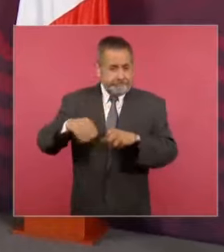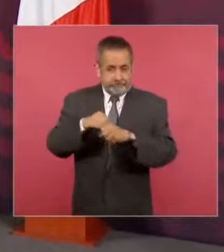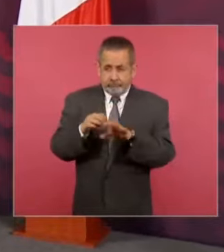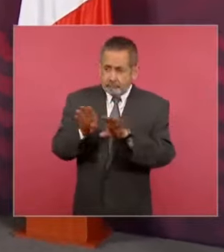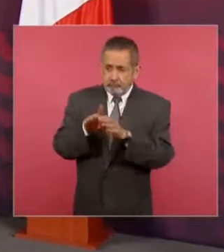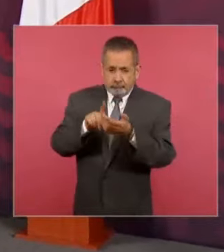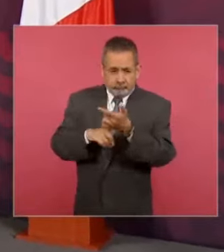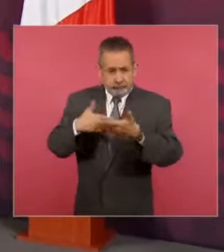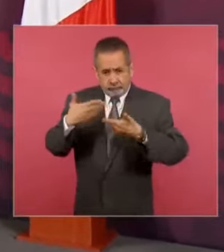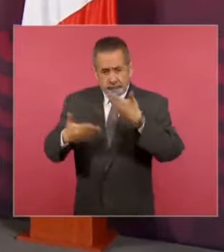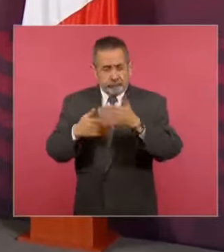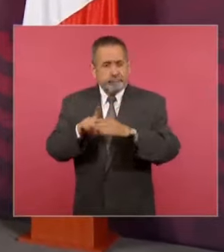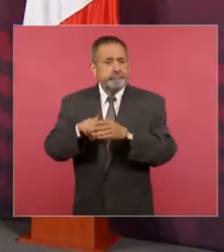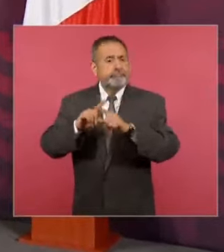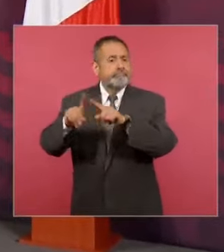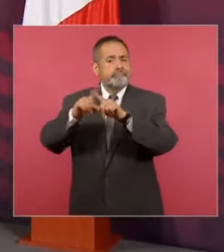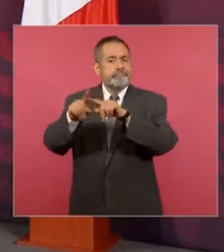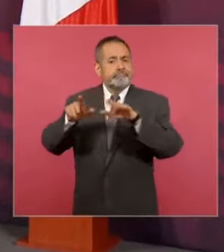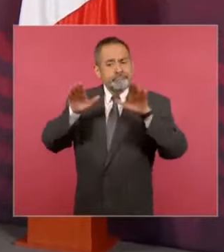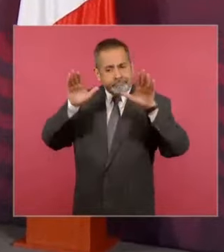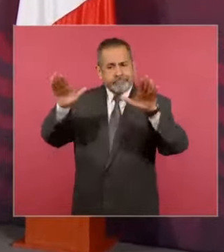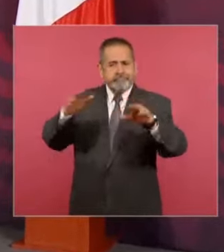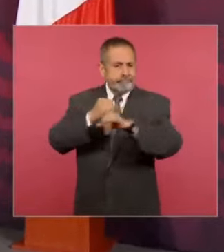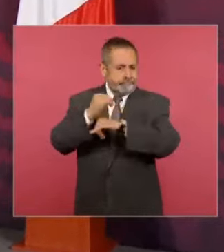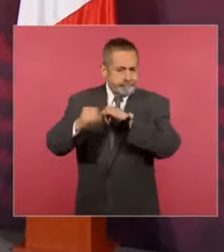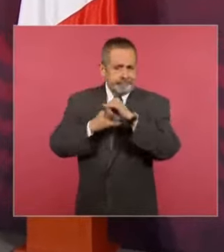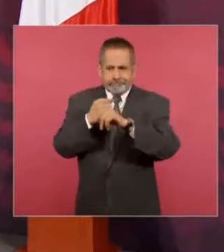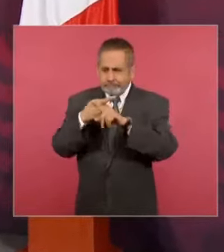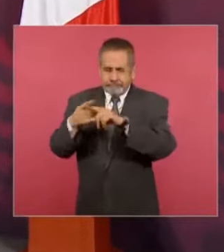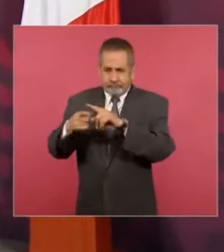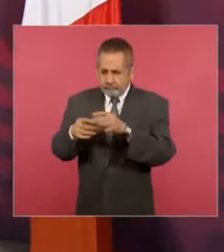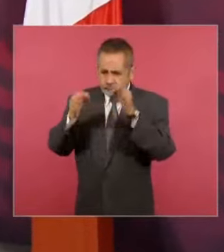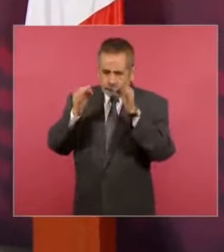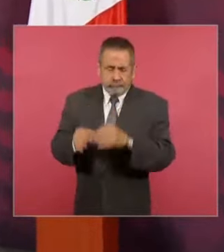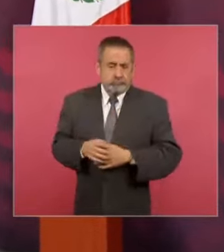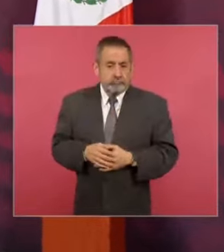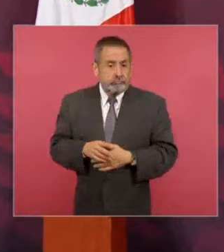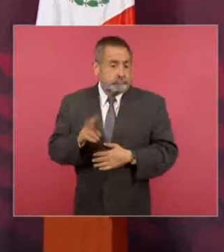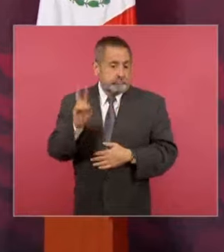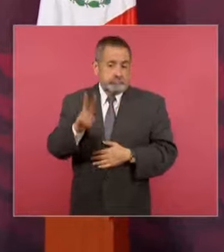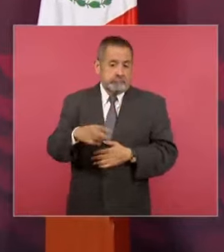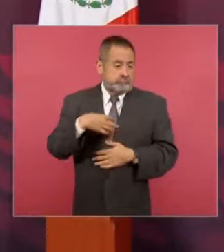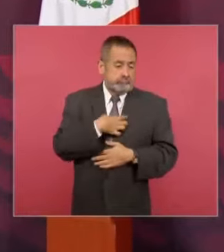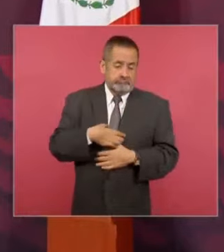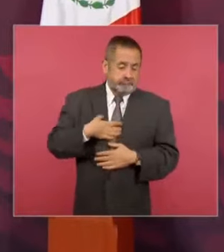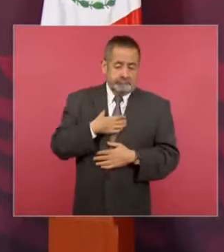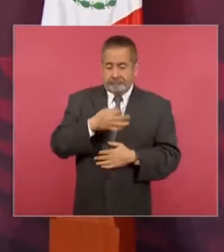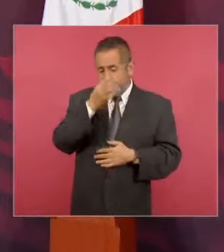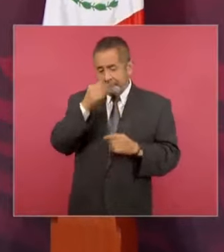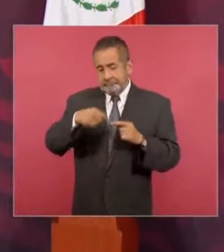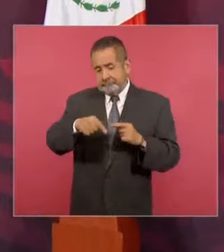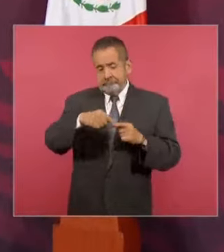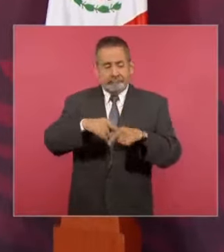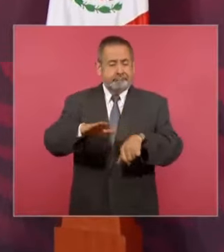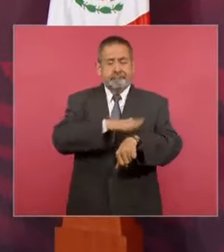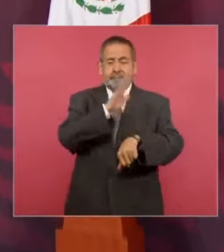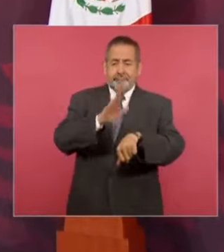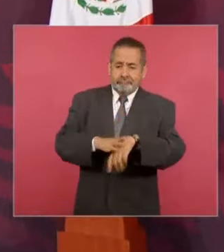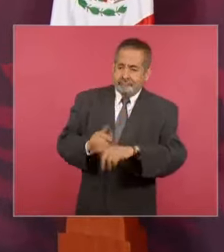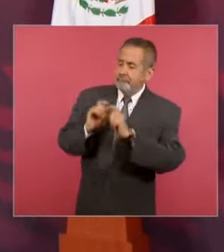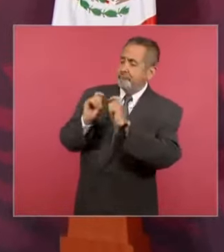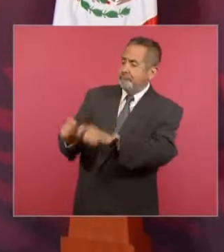aeropuertos. Y contentos de que ya se vaya